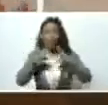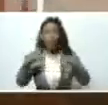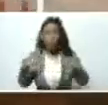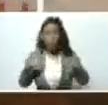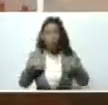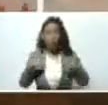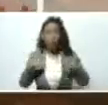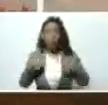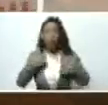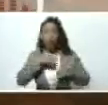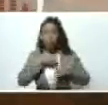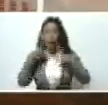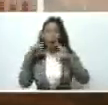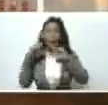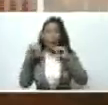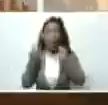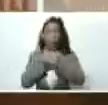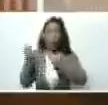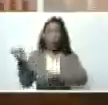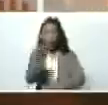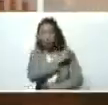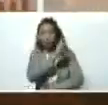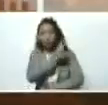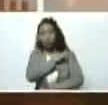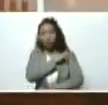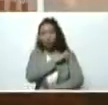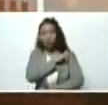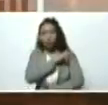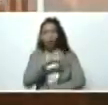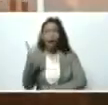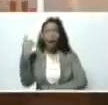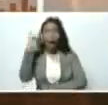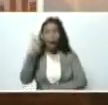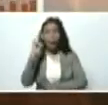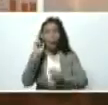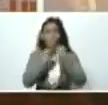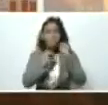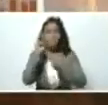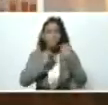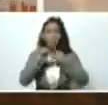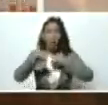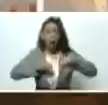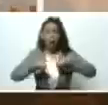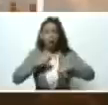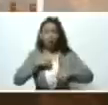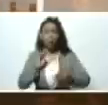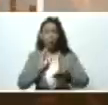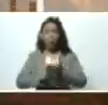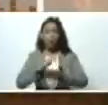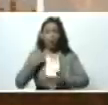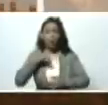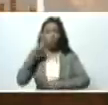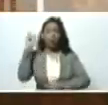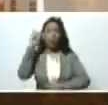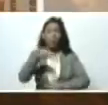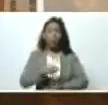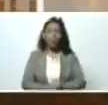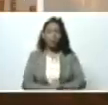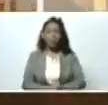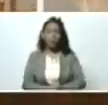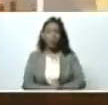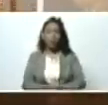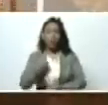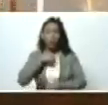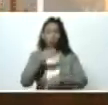maquinarias. Yo hablé con el general Paredes, mandó unas máquinas, luego nosotros pusimos las que tenemos nosotros también, y bueno, estamos